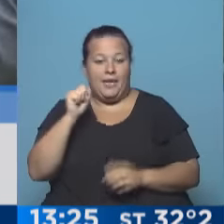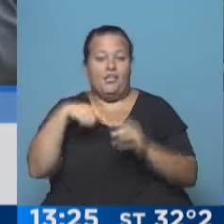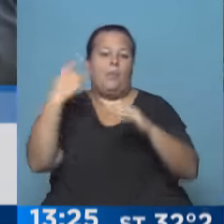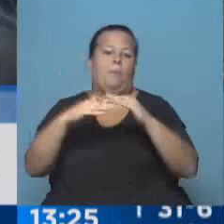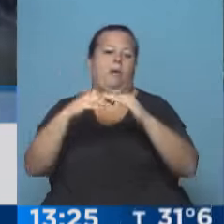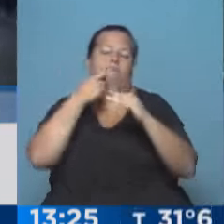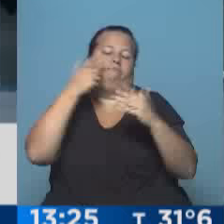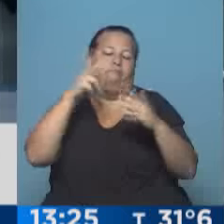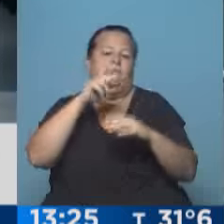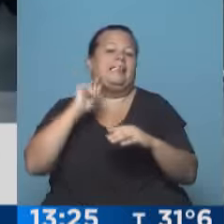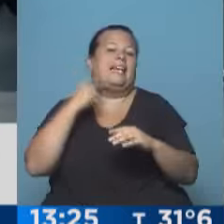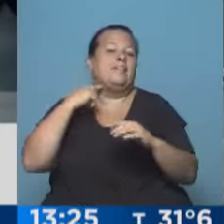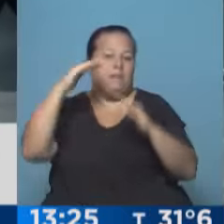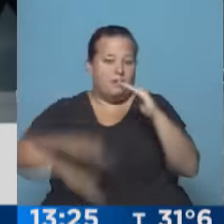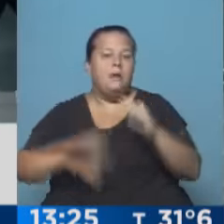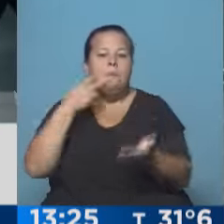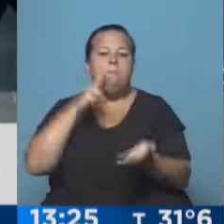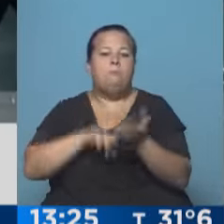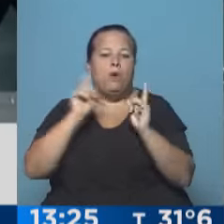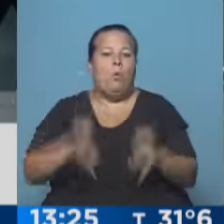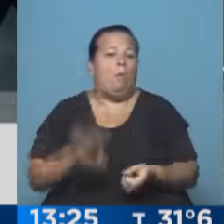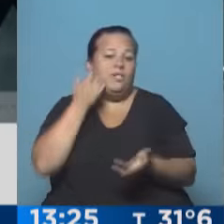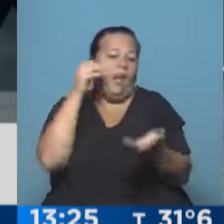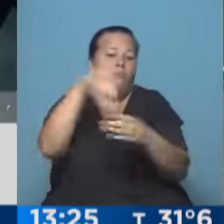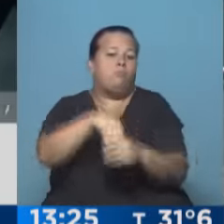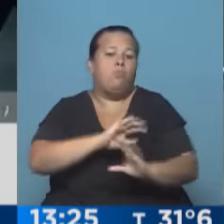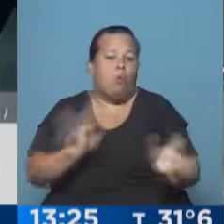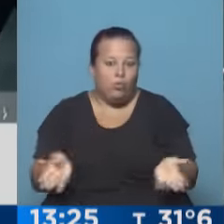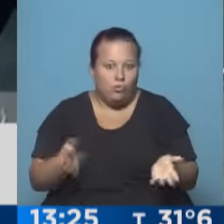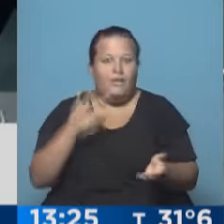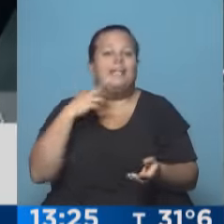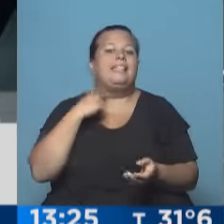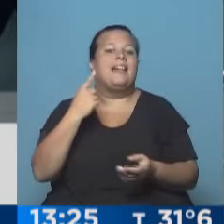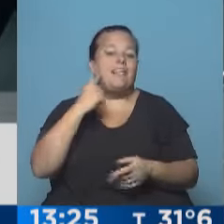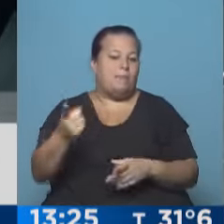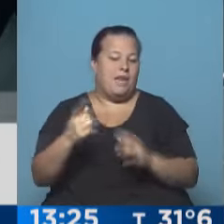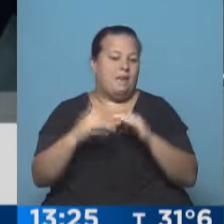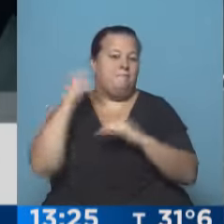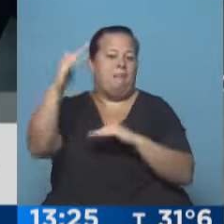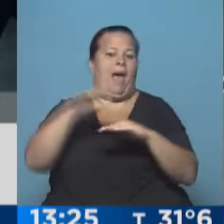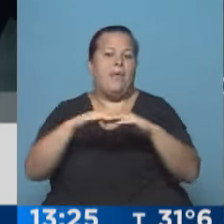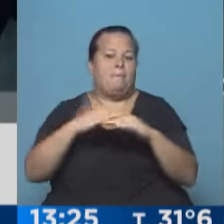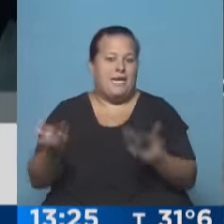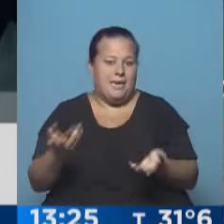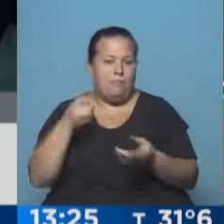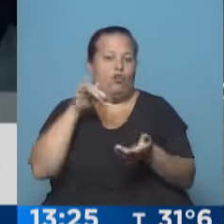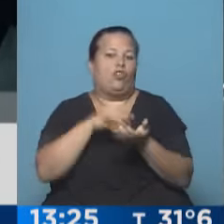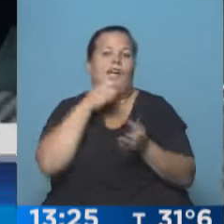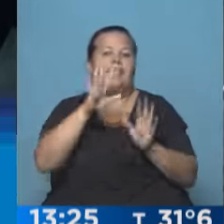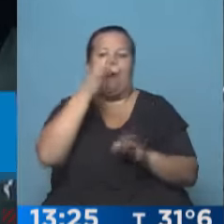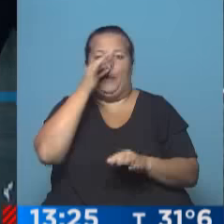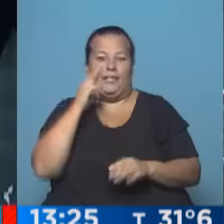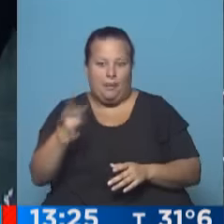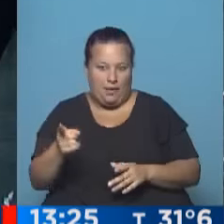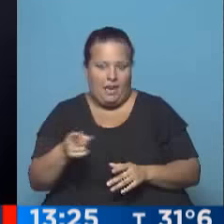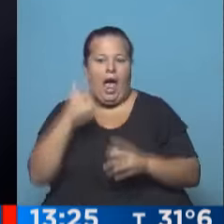ganar 13.000, sí pagaba impuesto porque ya estaba adentro y 13.000 quedaba arriba del mínimo no imponible que le tocaba cuando tenía 20.000.